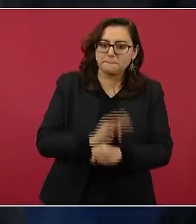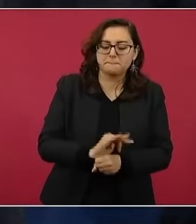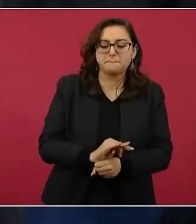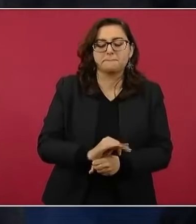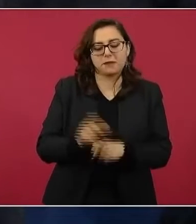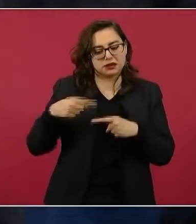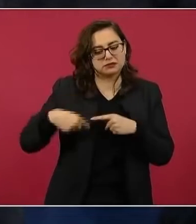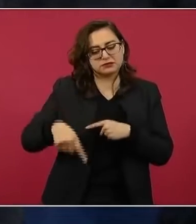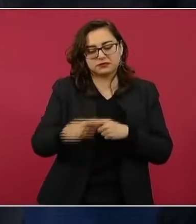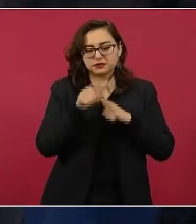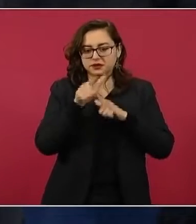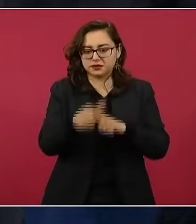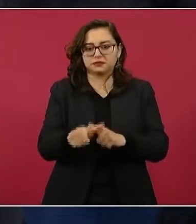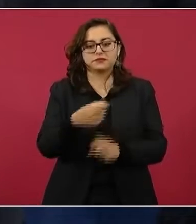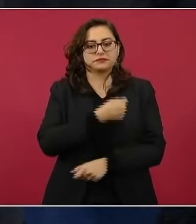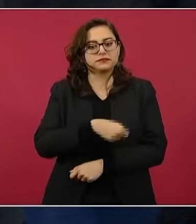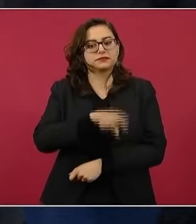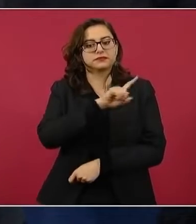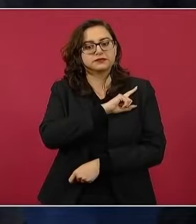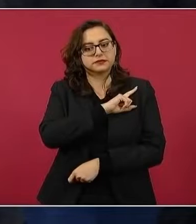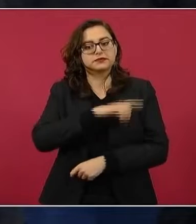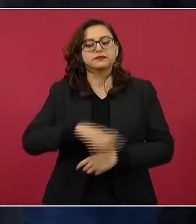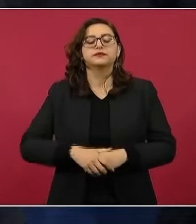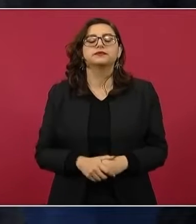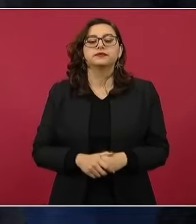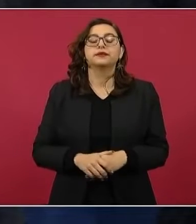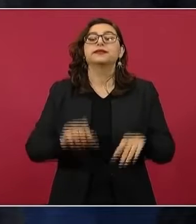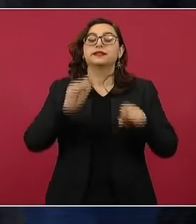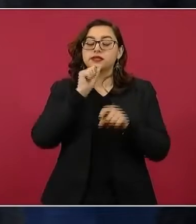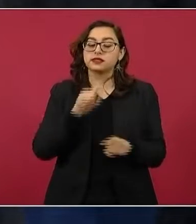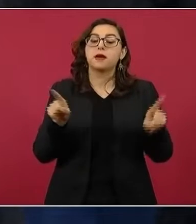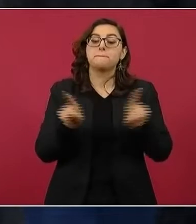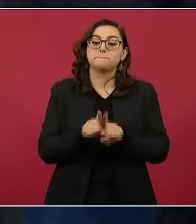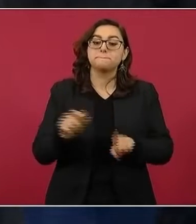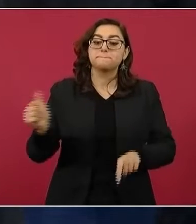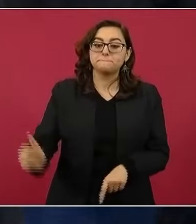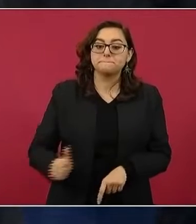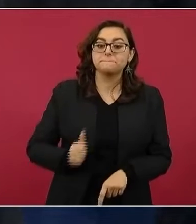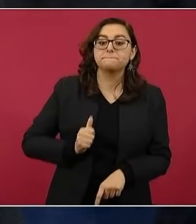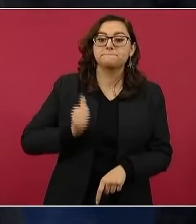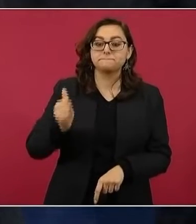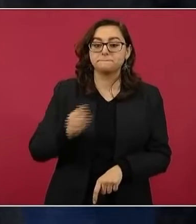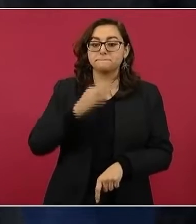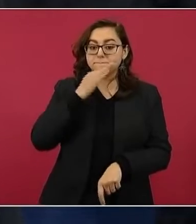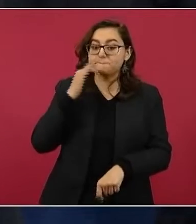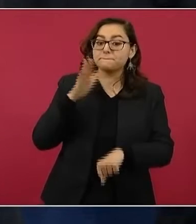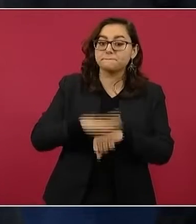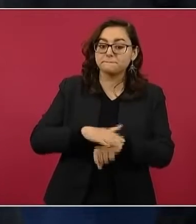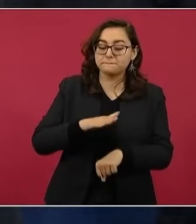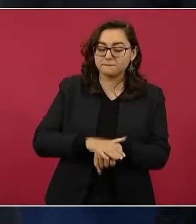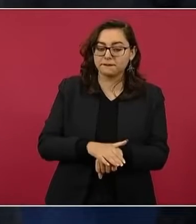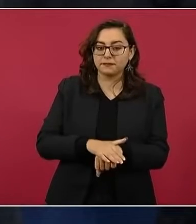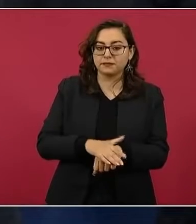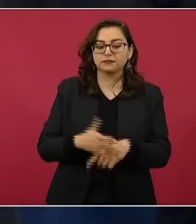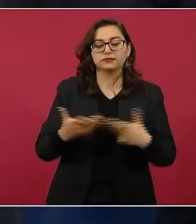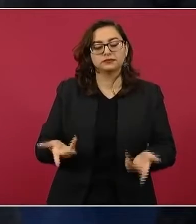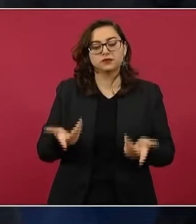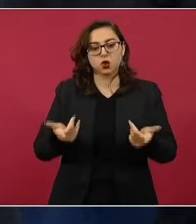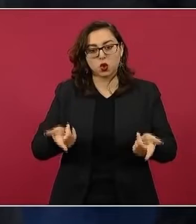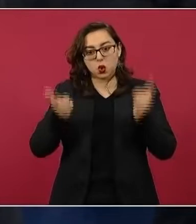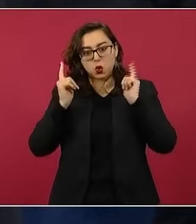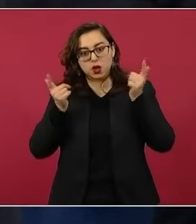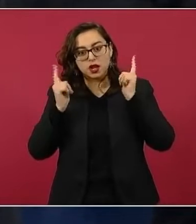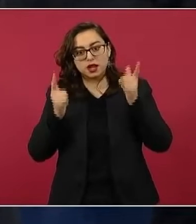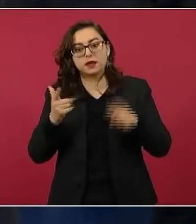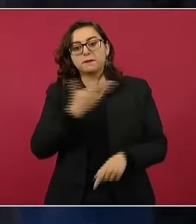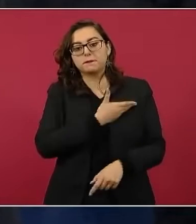seguridad en nuestra salud. Y aprovecho también para hacer patente nuestros mejores deseos para que nuestro presidente